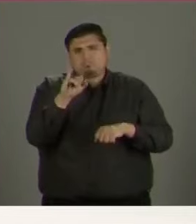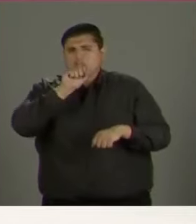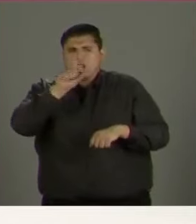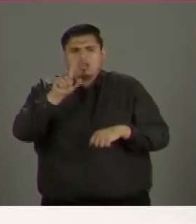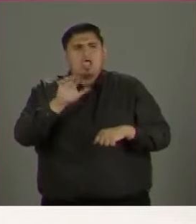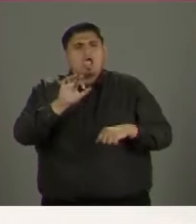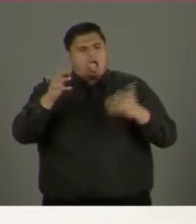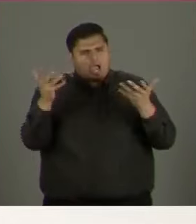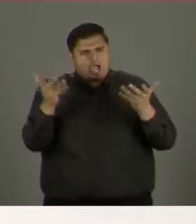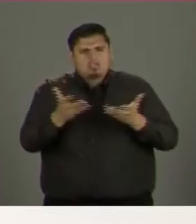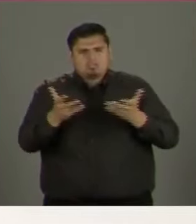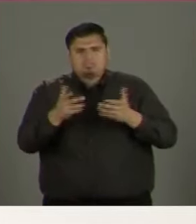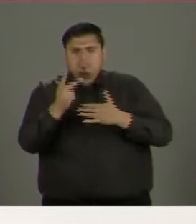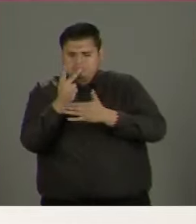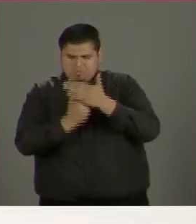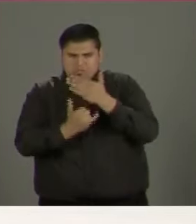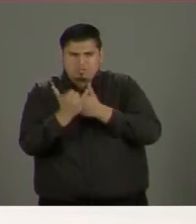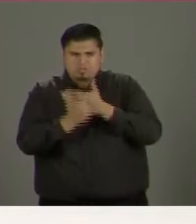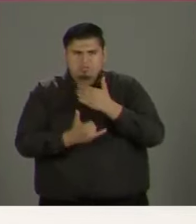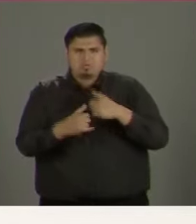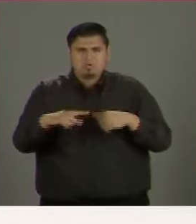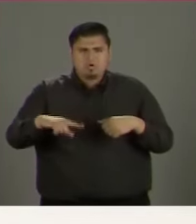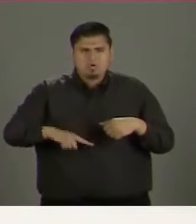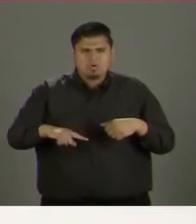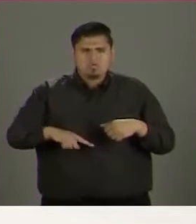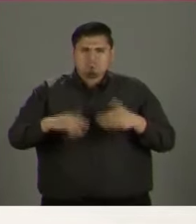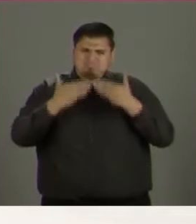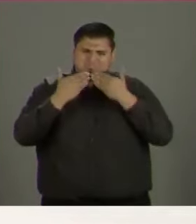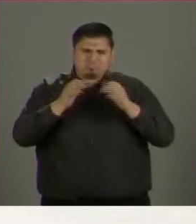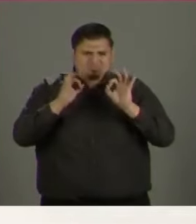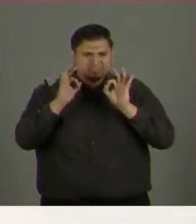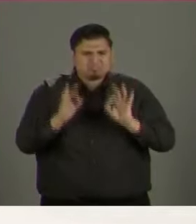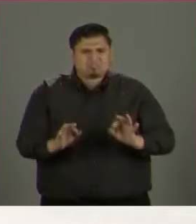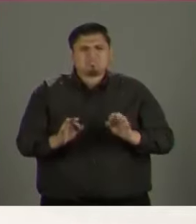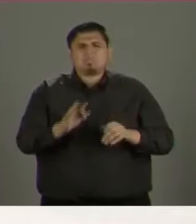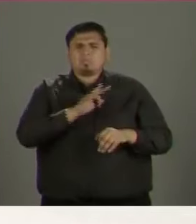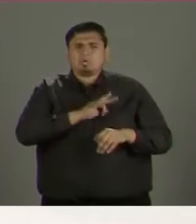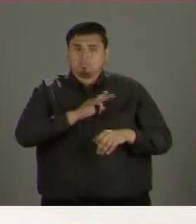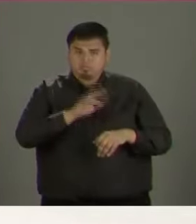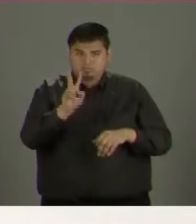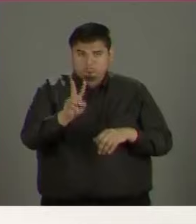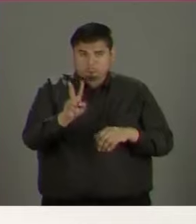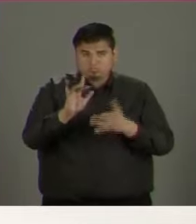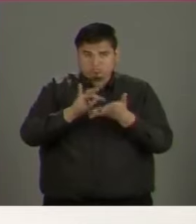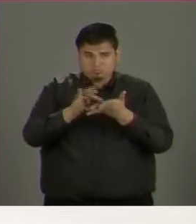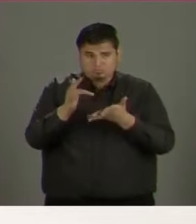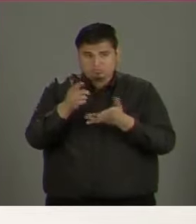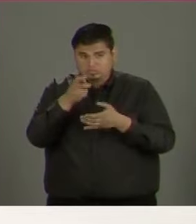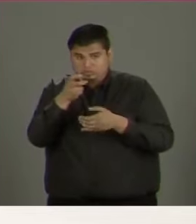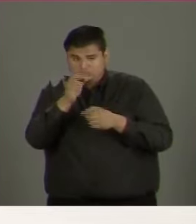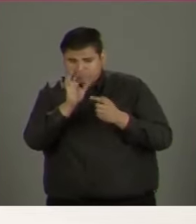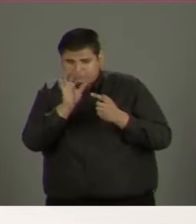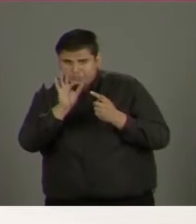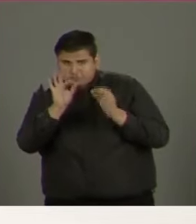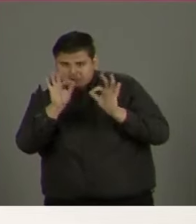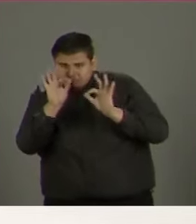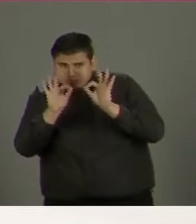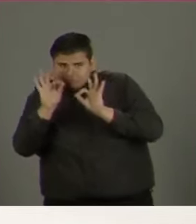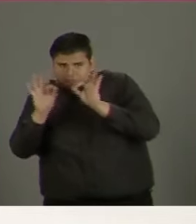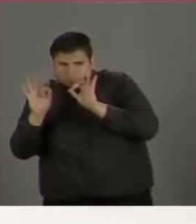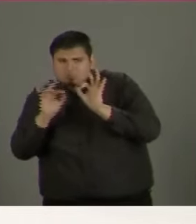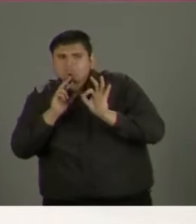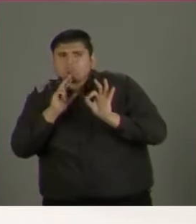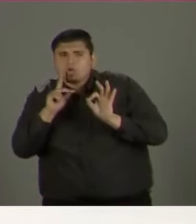sabe hacer buenos gobiernos. Gracias a ti, vamos muy arriba en las encuestas y vamos a ganar por mucho.